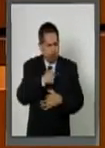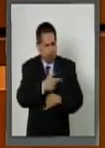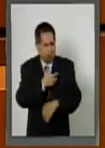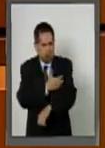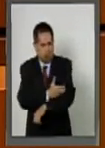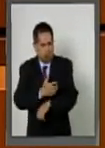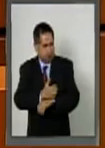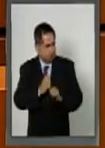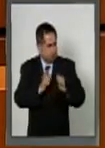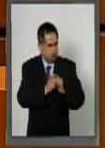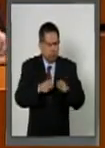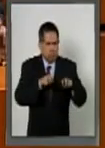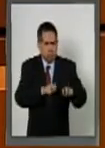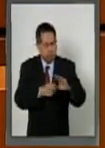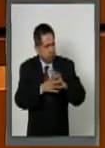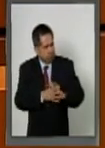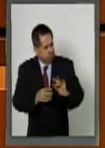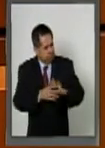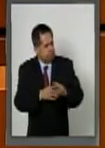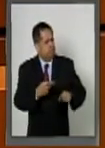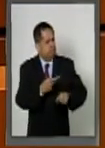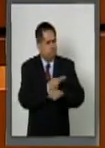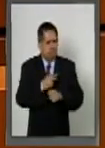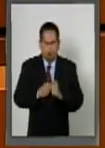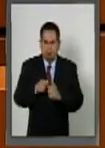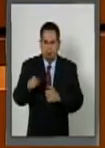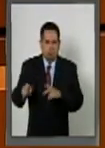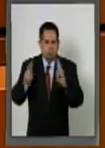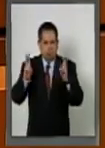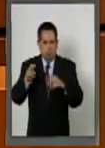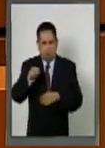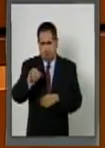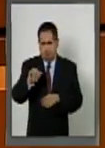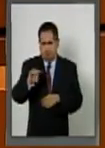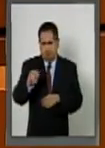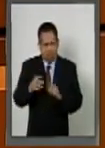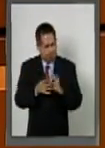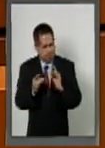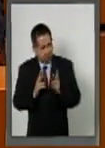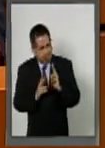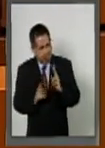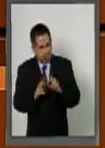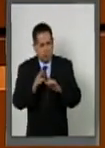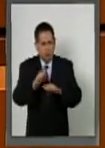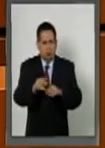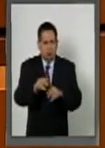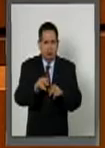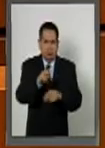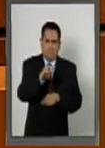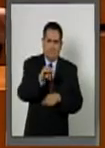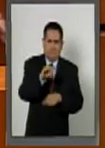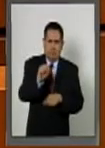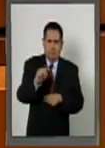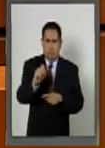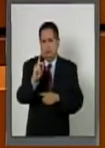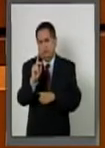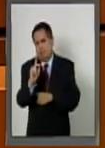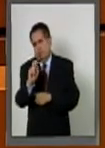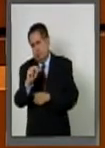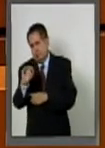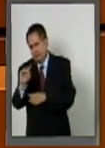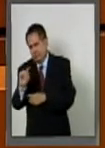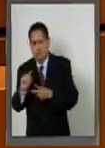quien venía conmigo qué estaba pasando con el tema de Nieto o de los nietos, ¿no? Peña Nieto y